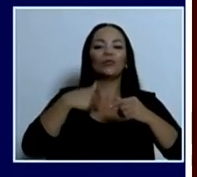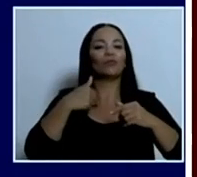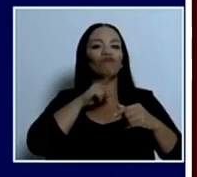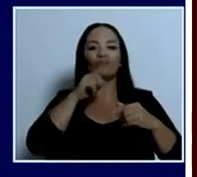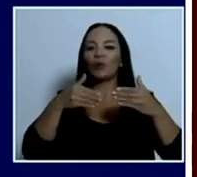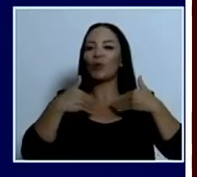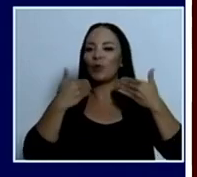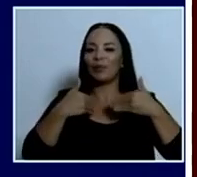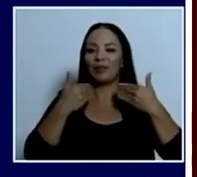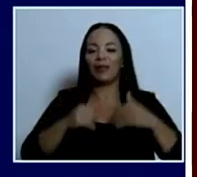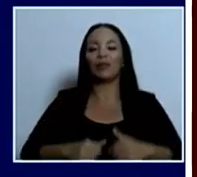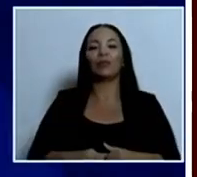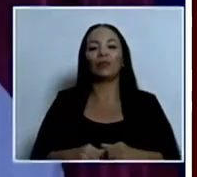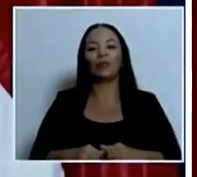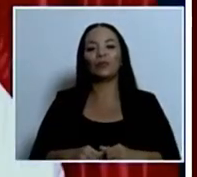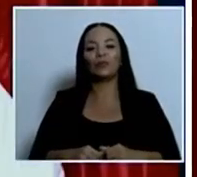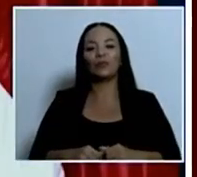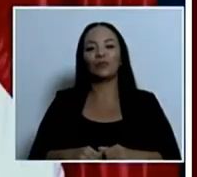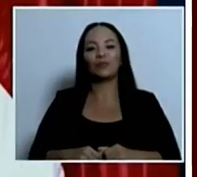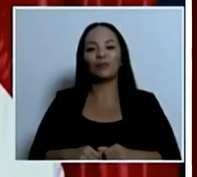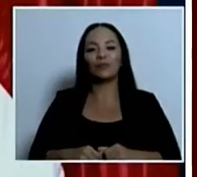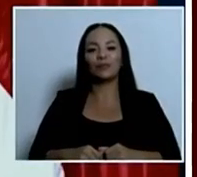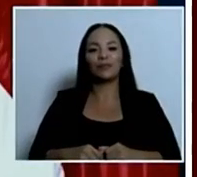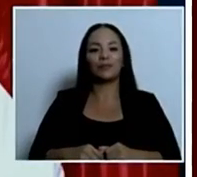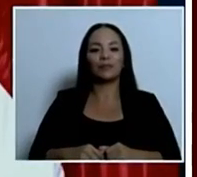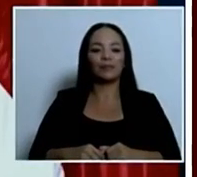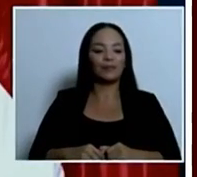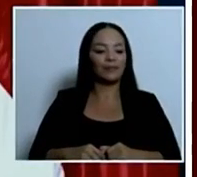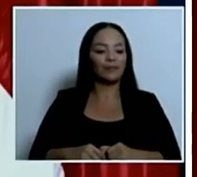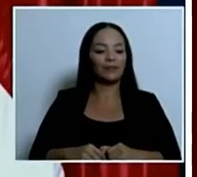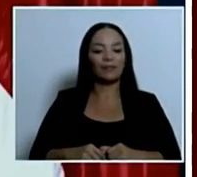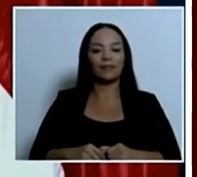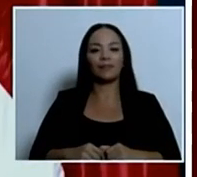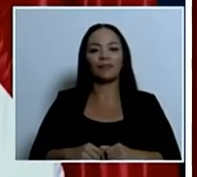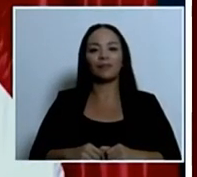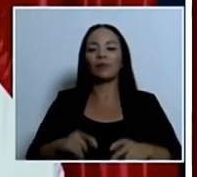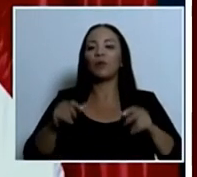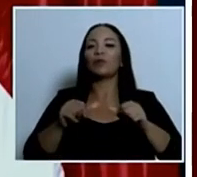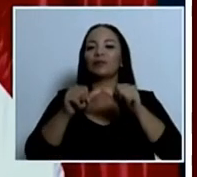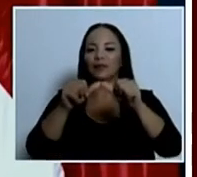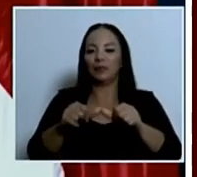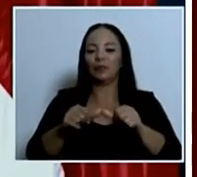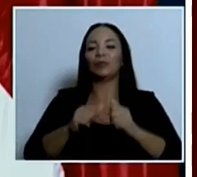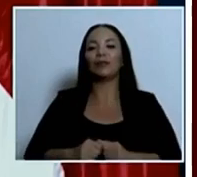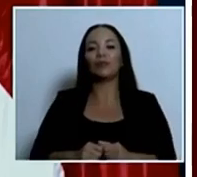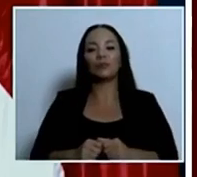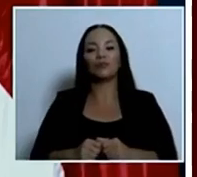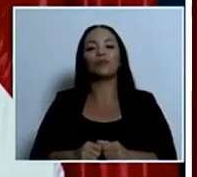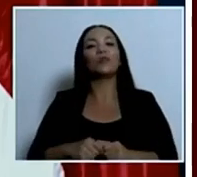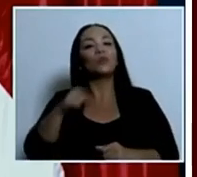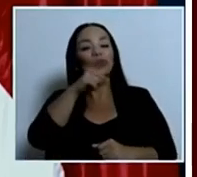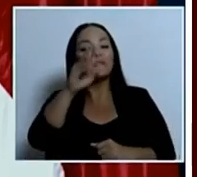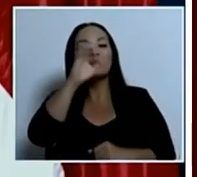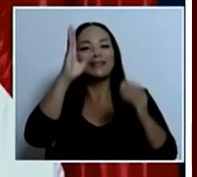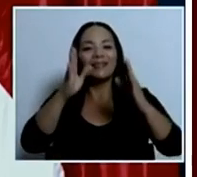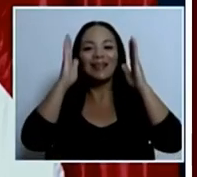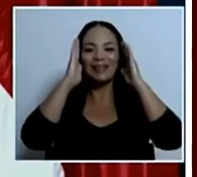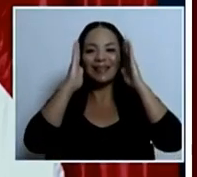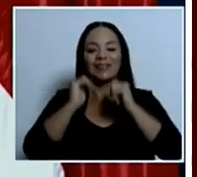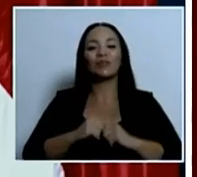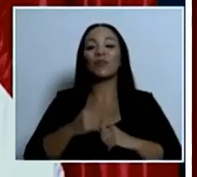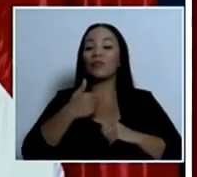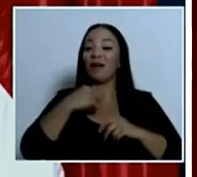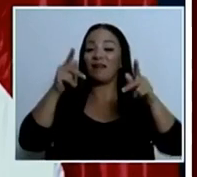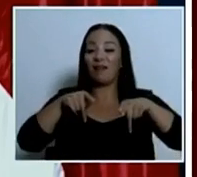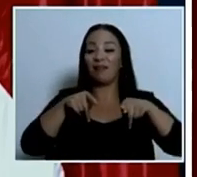y continuaremos. Pongan atención, costarricenses, porque hay gente que critica